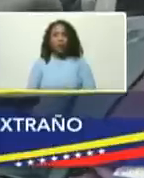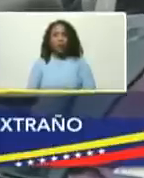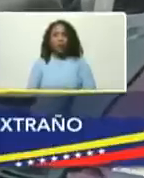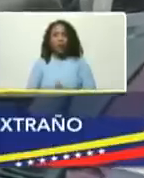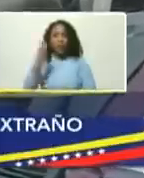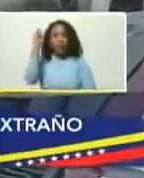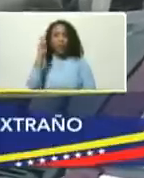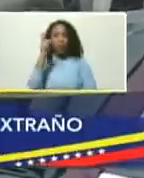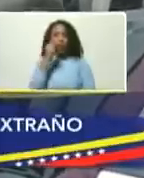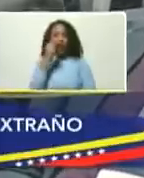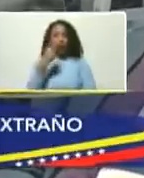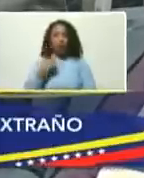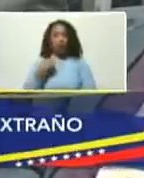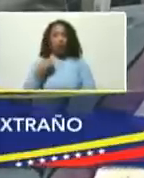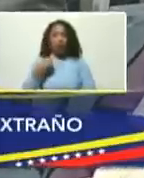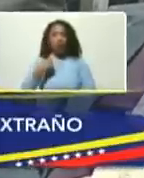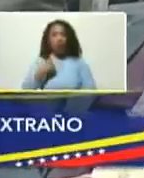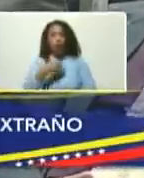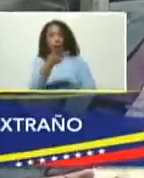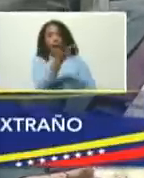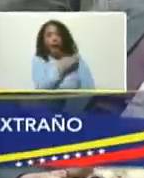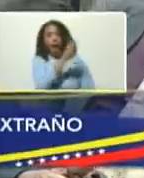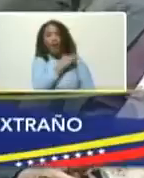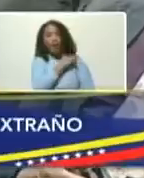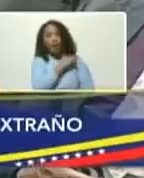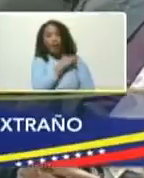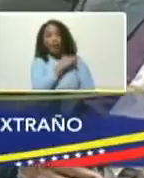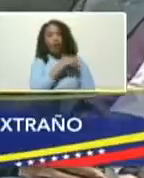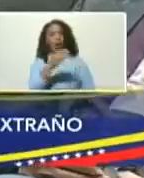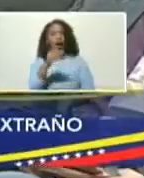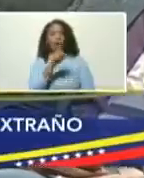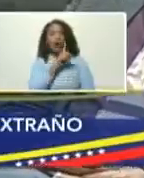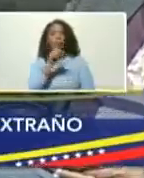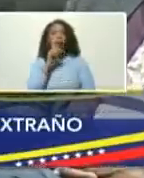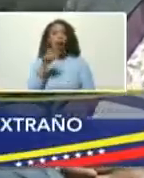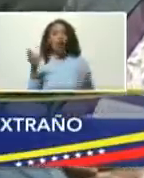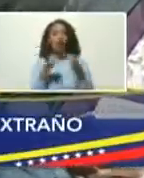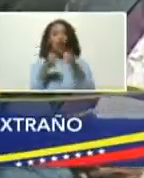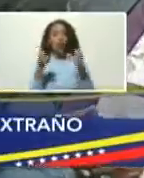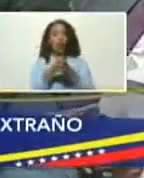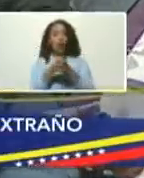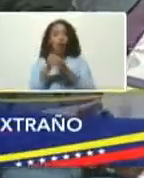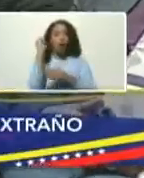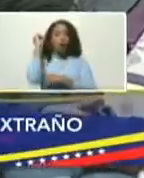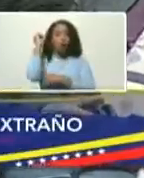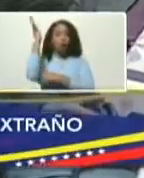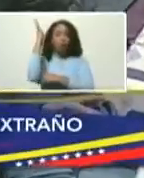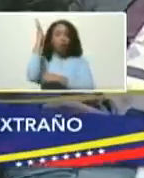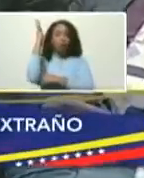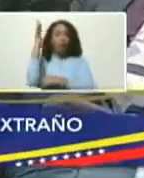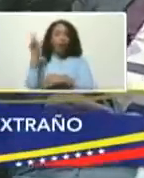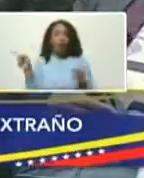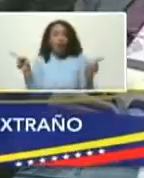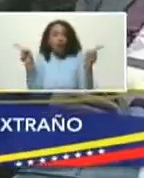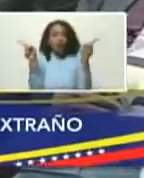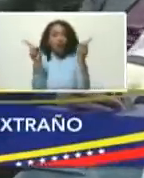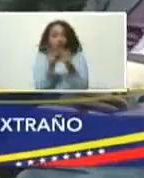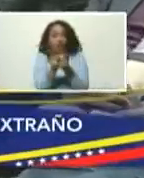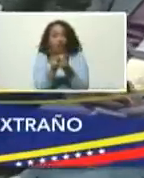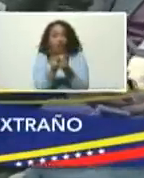Diputado, era jefe de lo que se llamaba la fracción parlamentaria, que era minoritaria,